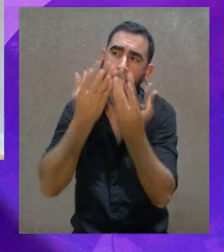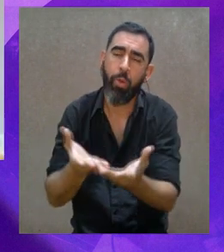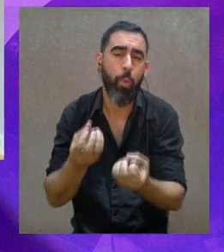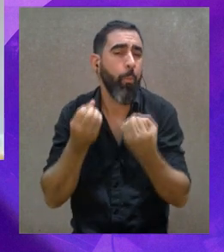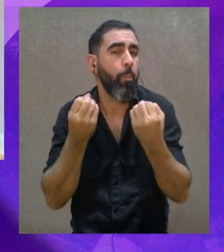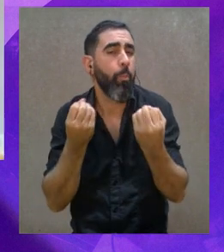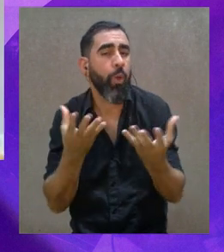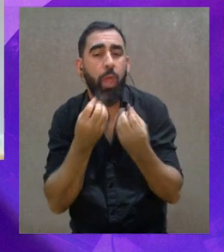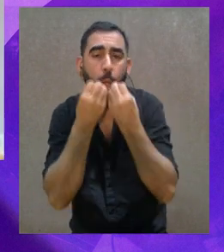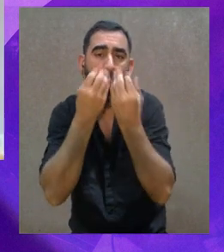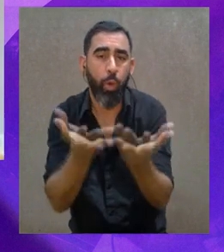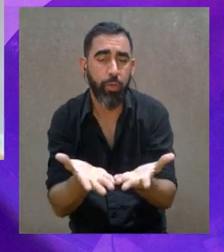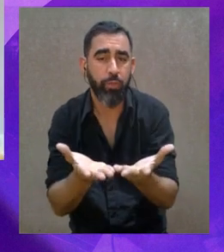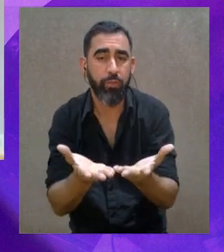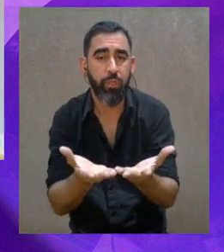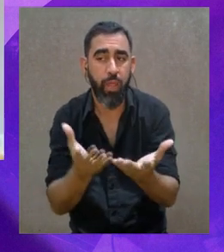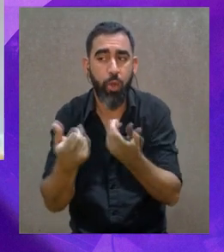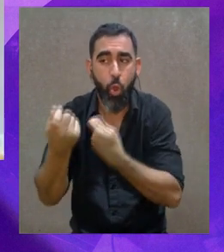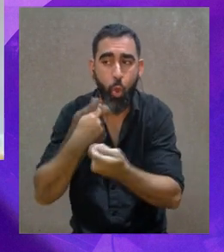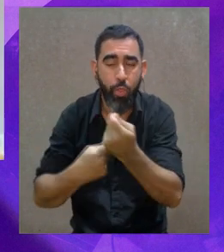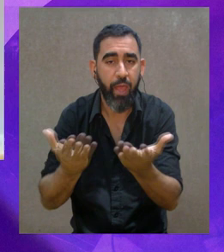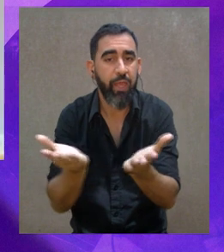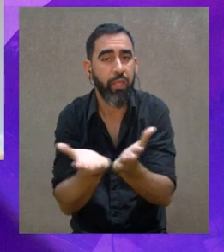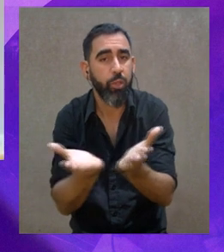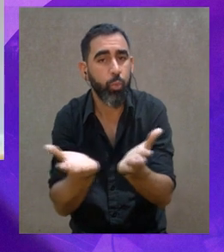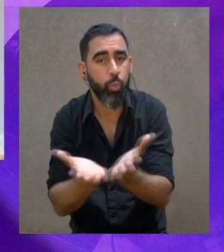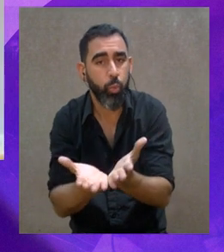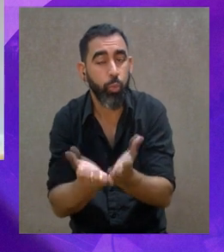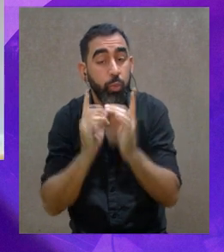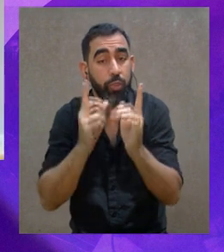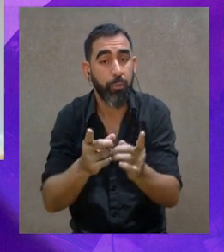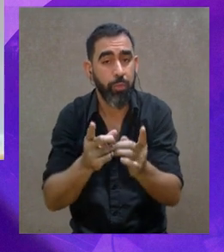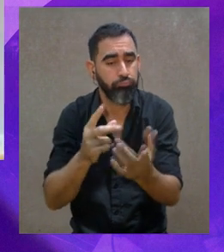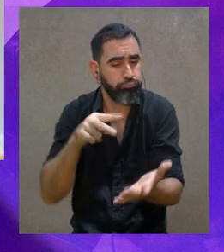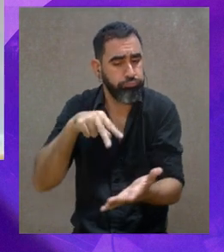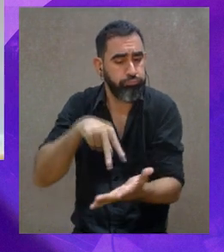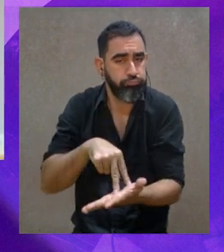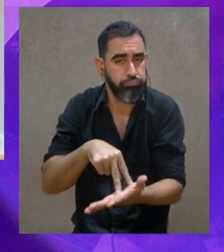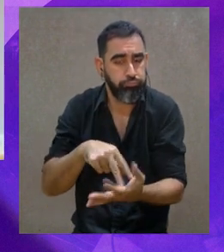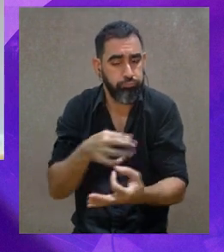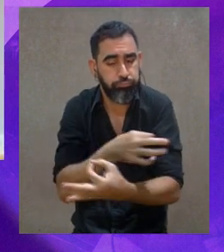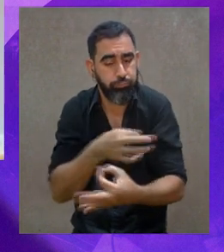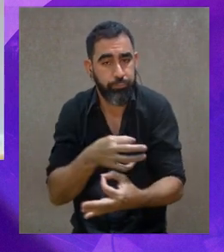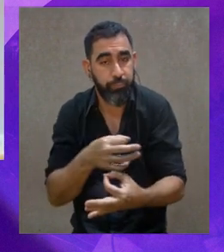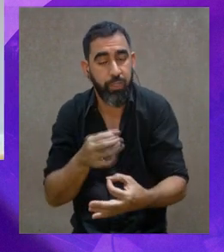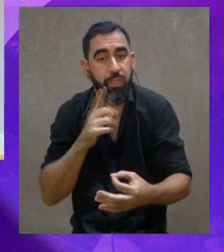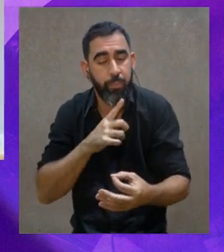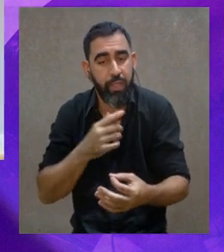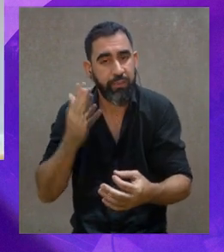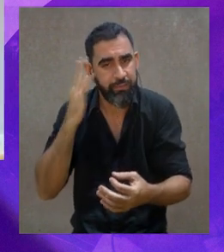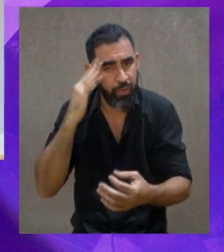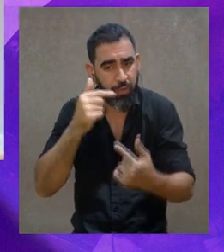de los beneficios que nos aporta el estudio y el pararnos y